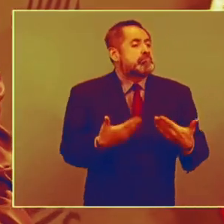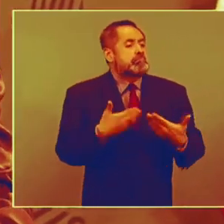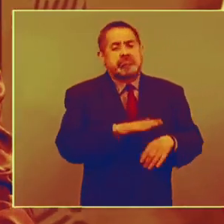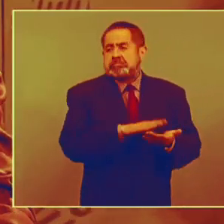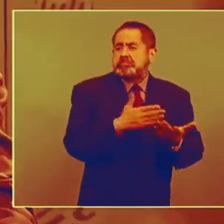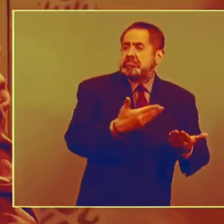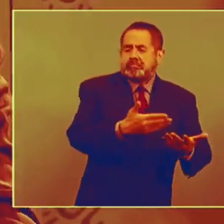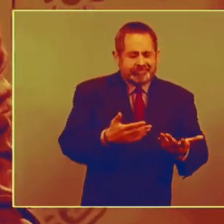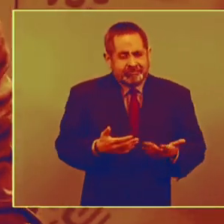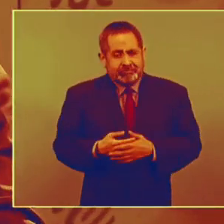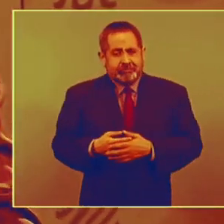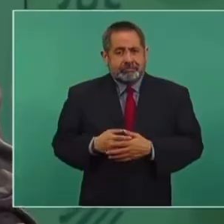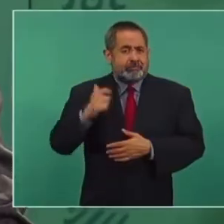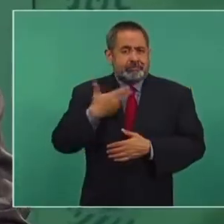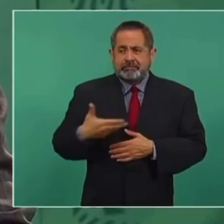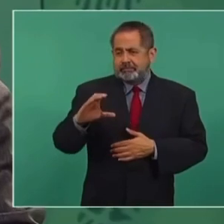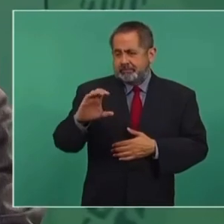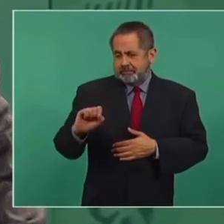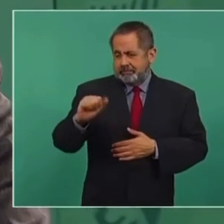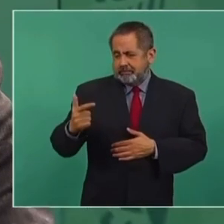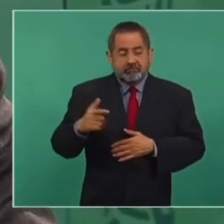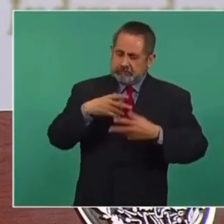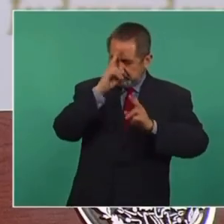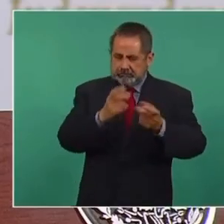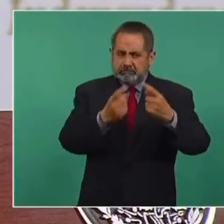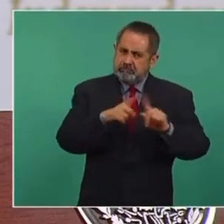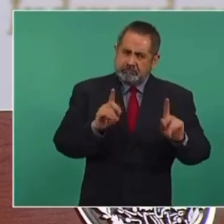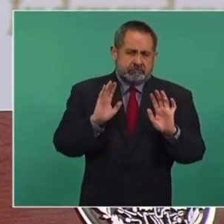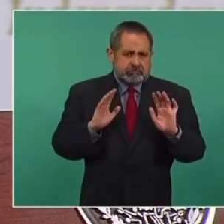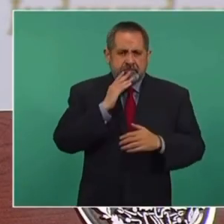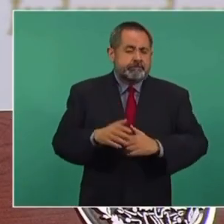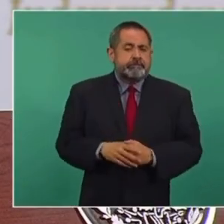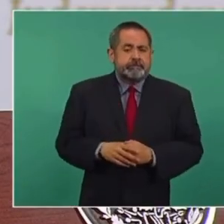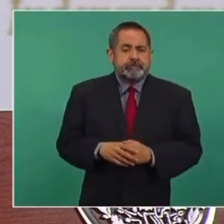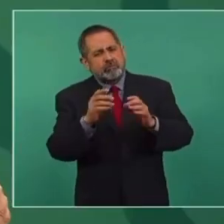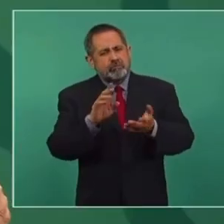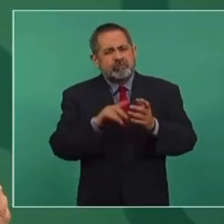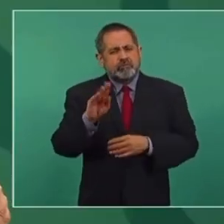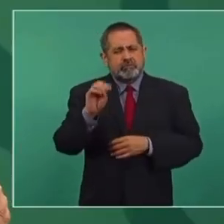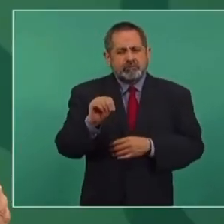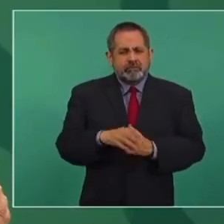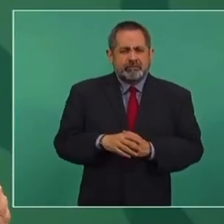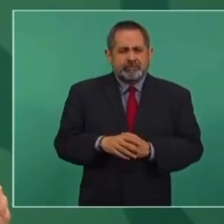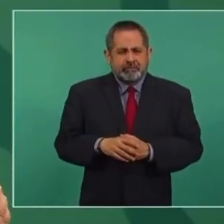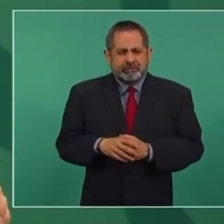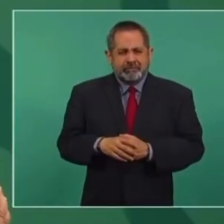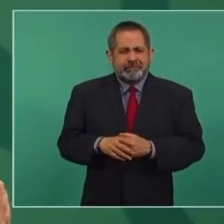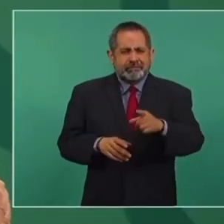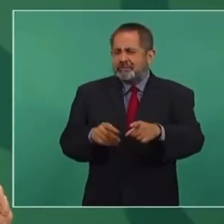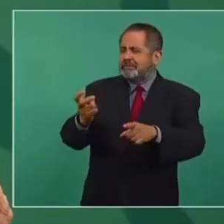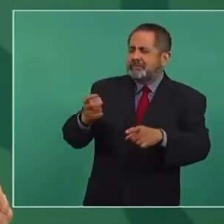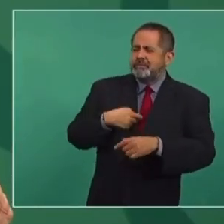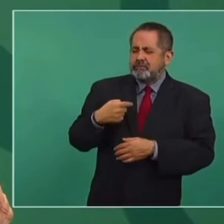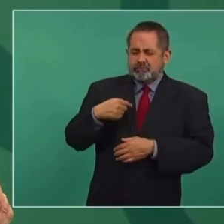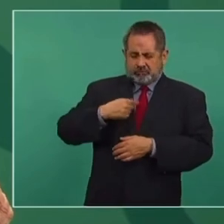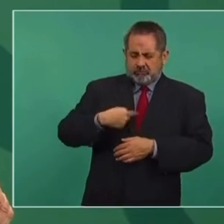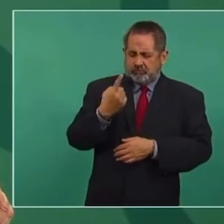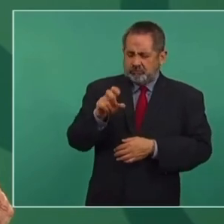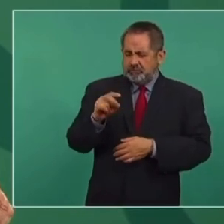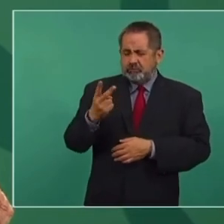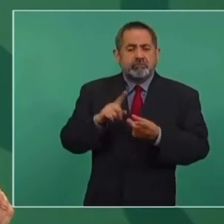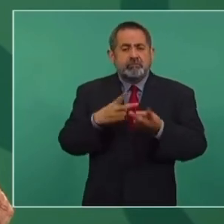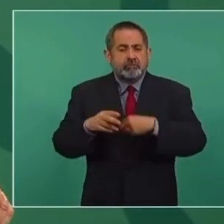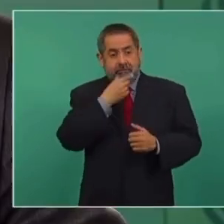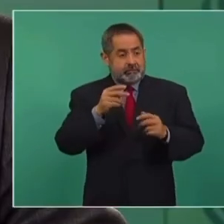cooptó a casi todos. El movimiento de los jóvenes. El 132, yo soy el 132. ¿Dónde surge?